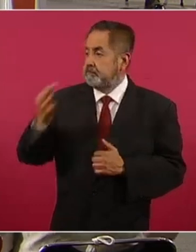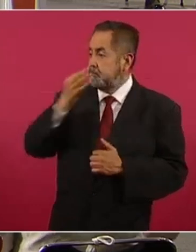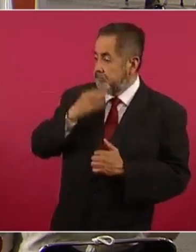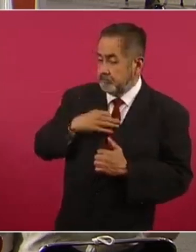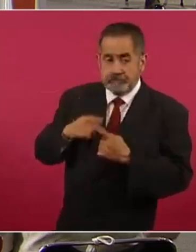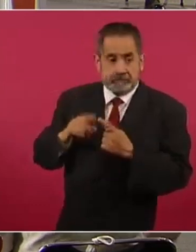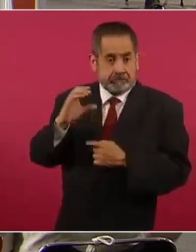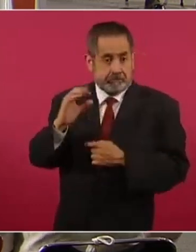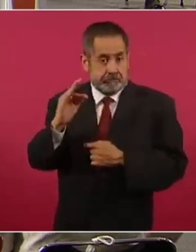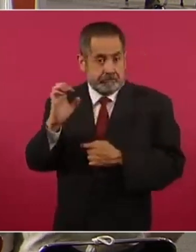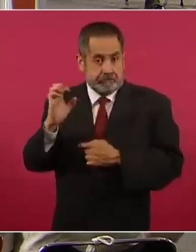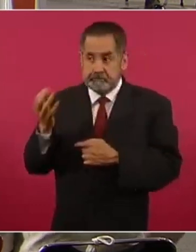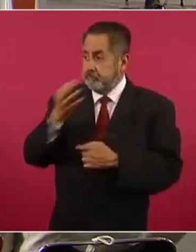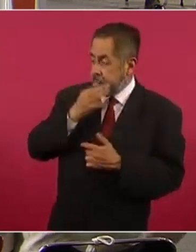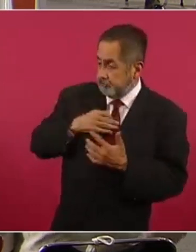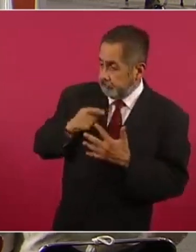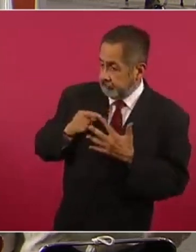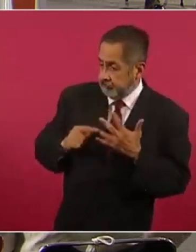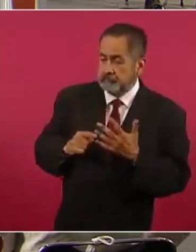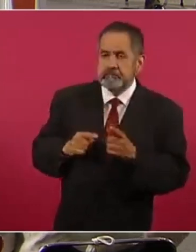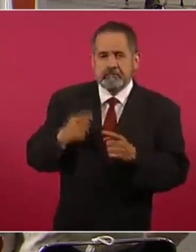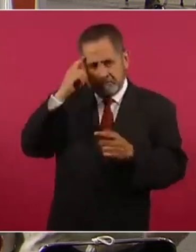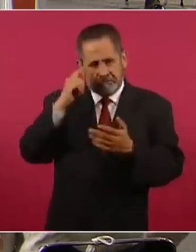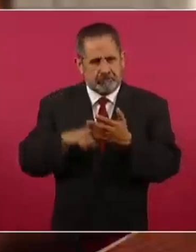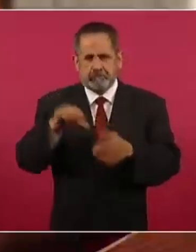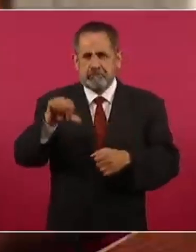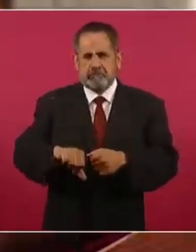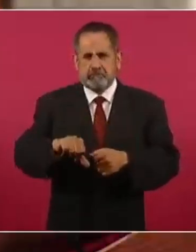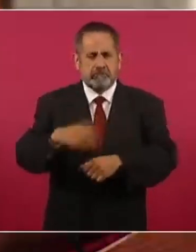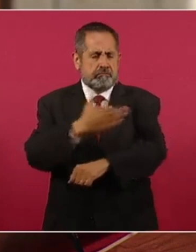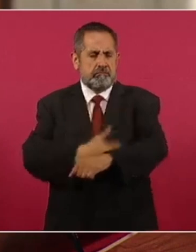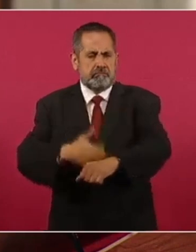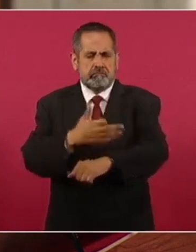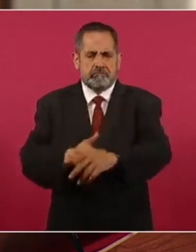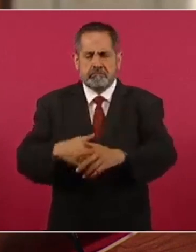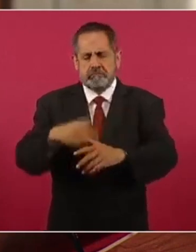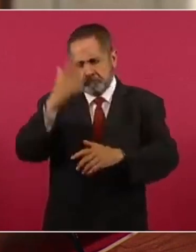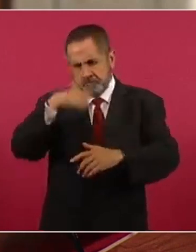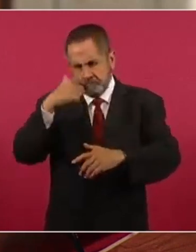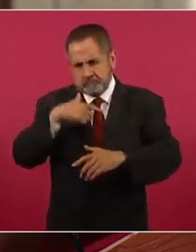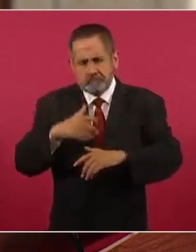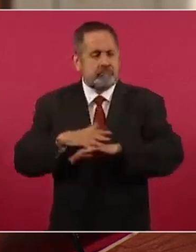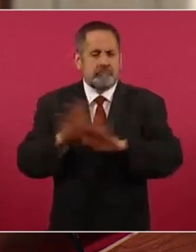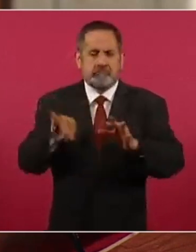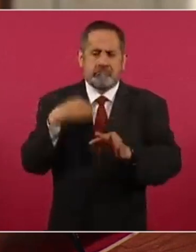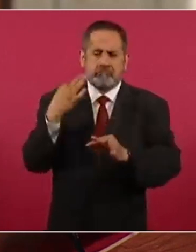de la Comisión Federal de Electricidad que para el día de hoy por la tarde noche ya va a ser